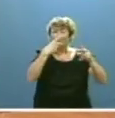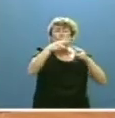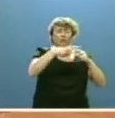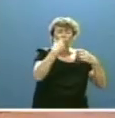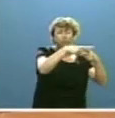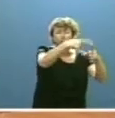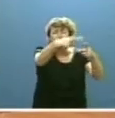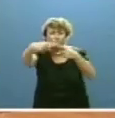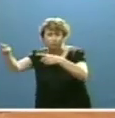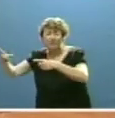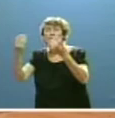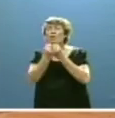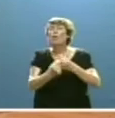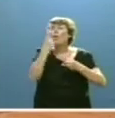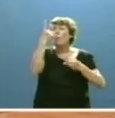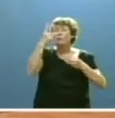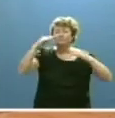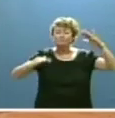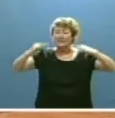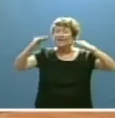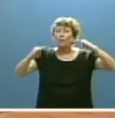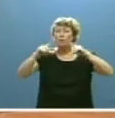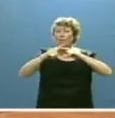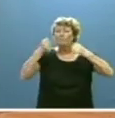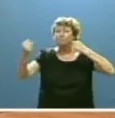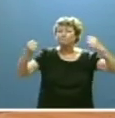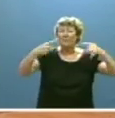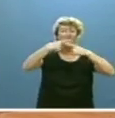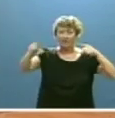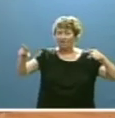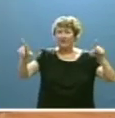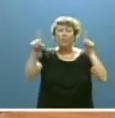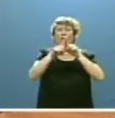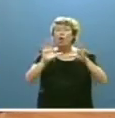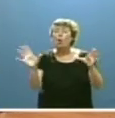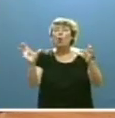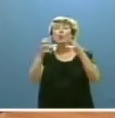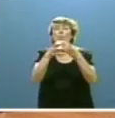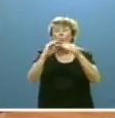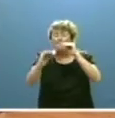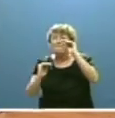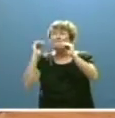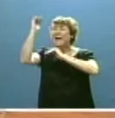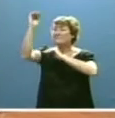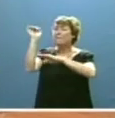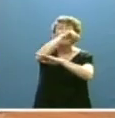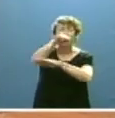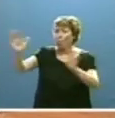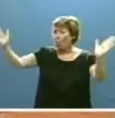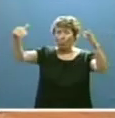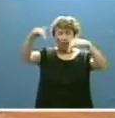y con un equilibrio de fuerzas diferente en el que ningún grupo ha alcanzado la mayoría absoluta.